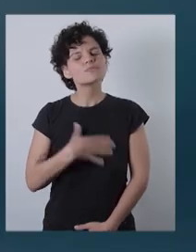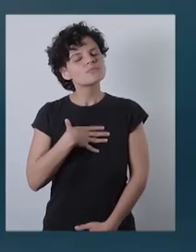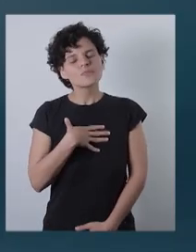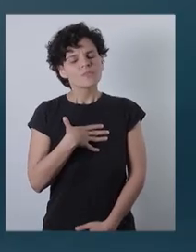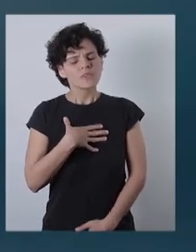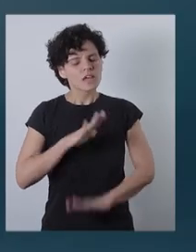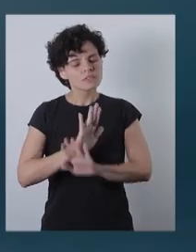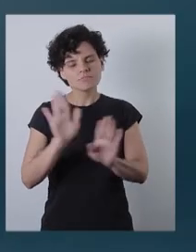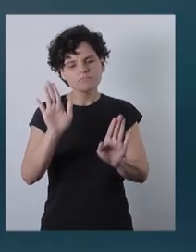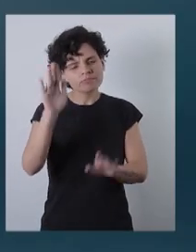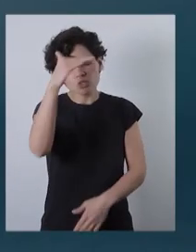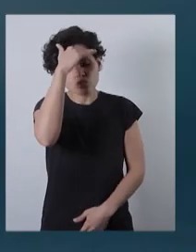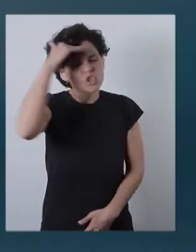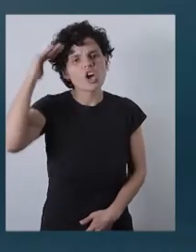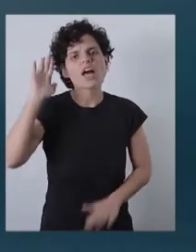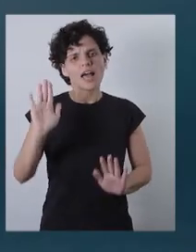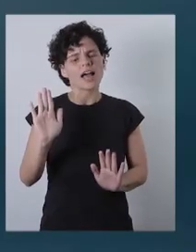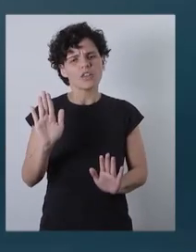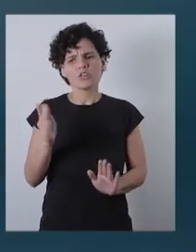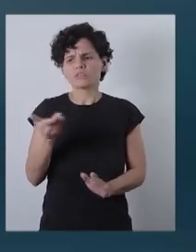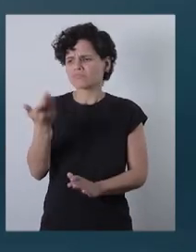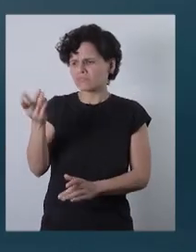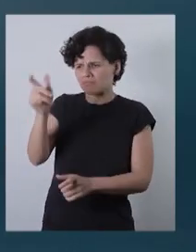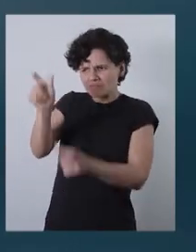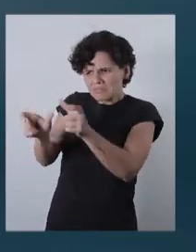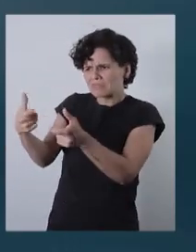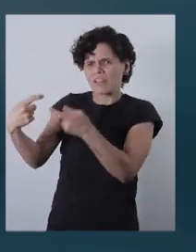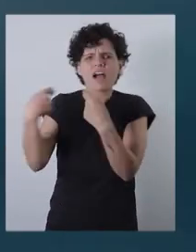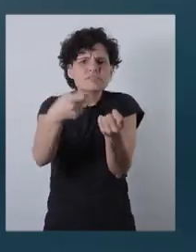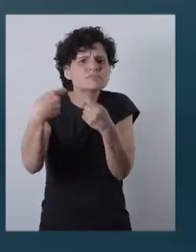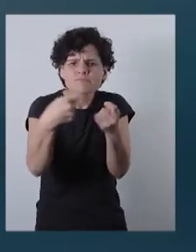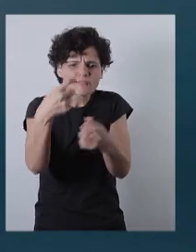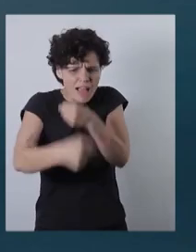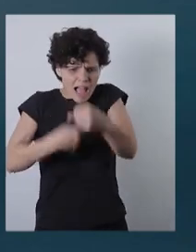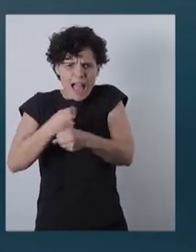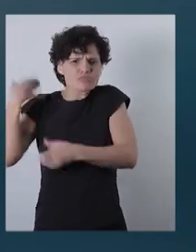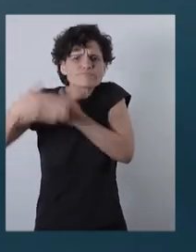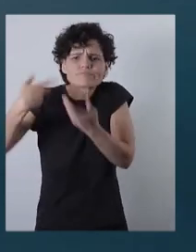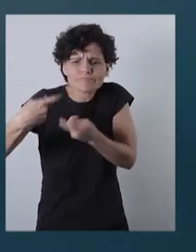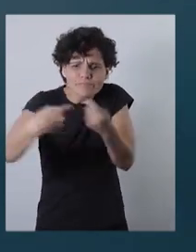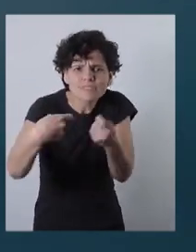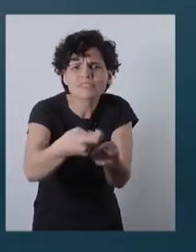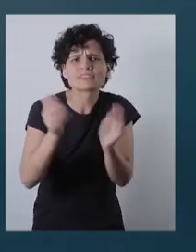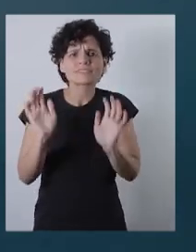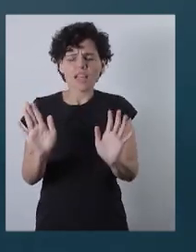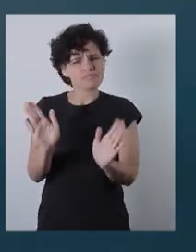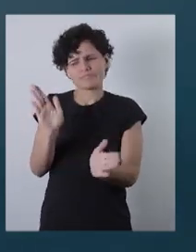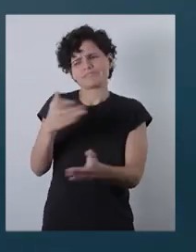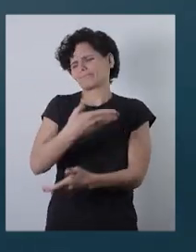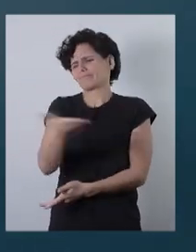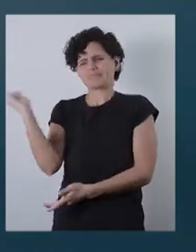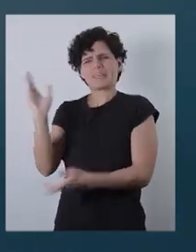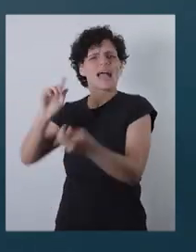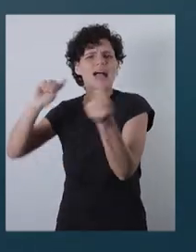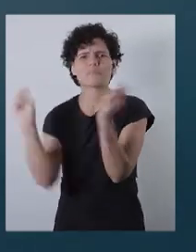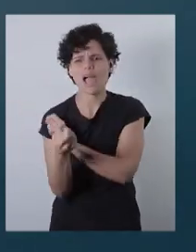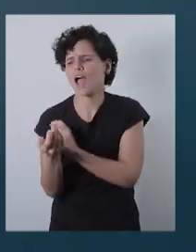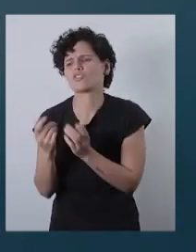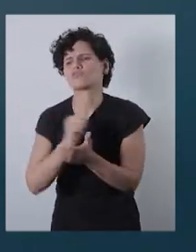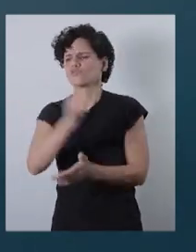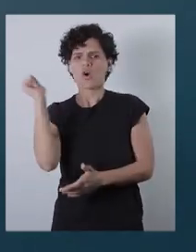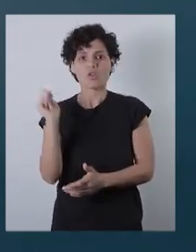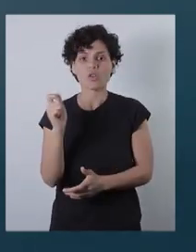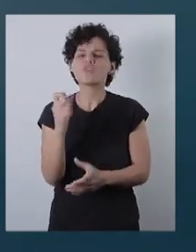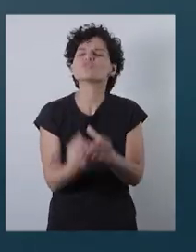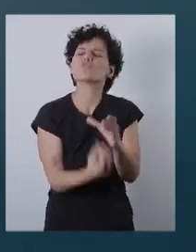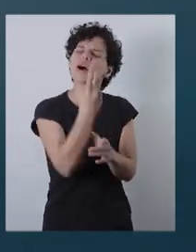¿Sabe que estoy choreado yo? Esta gente ha derrochado mucho. Llevan años derrochando. Por eso nos vamos a cambiar a todos. Vamos a